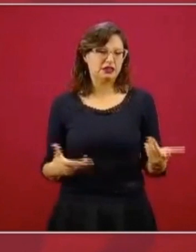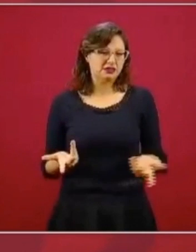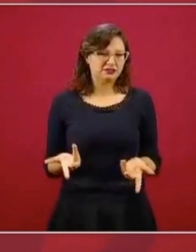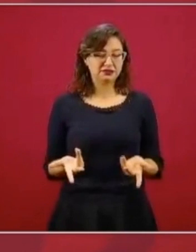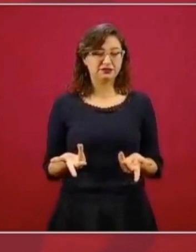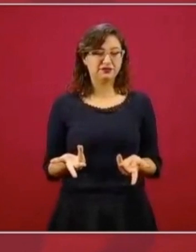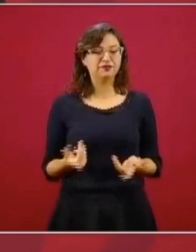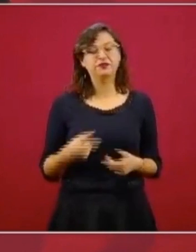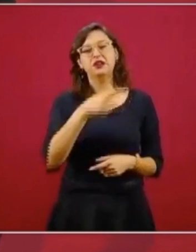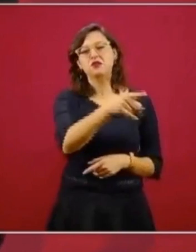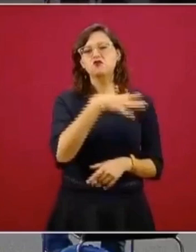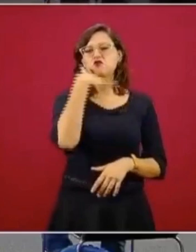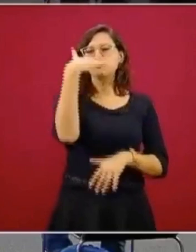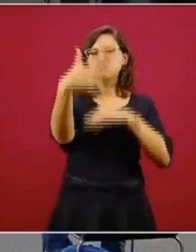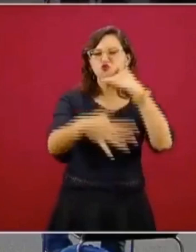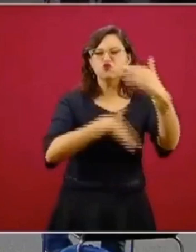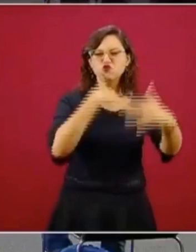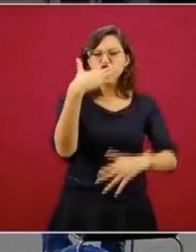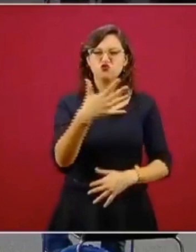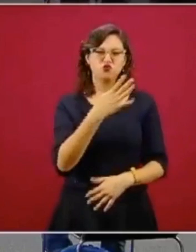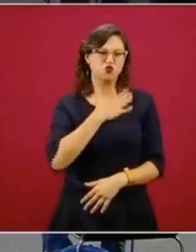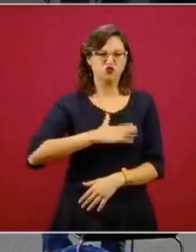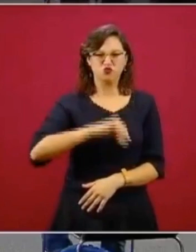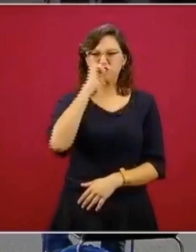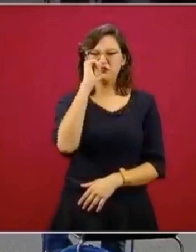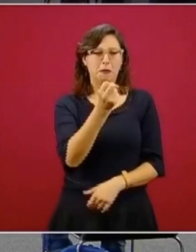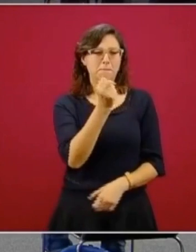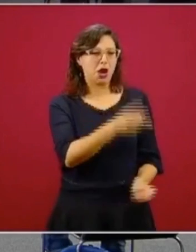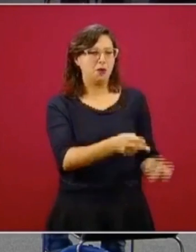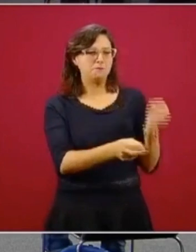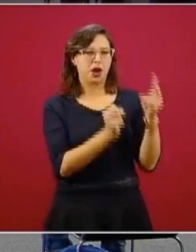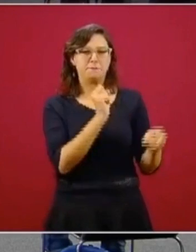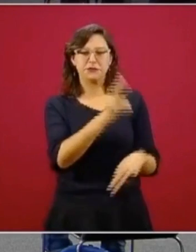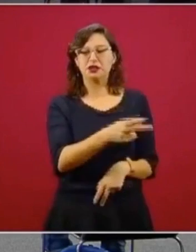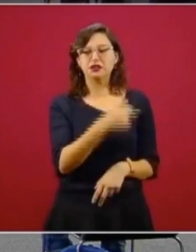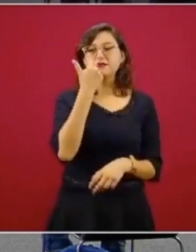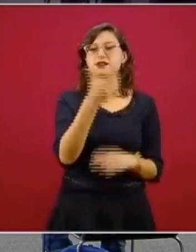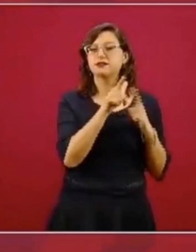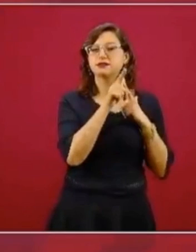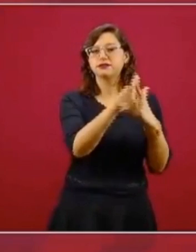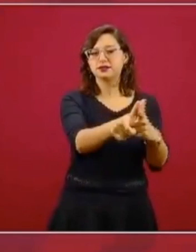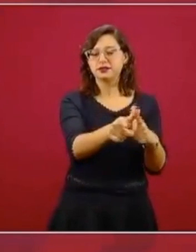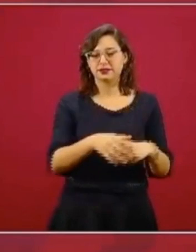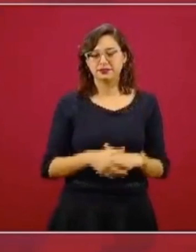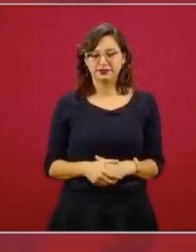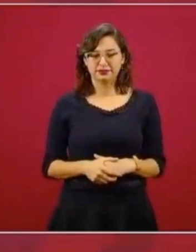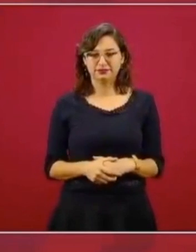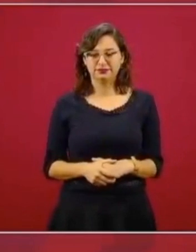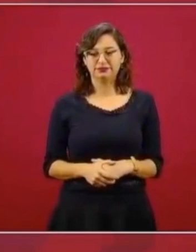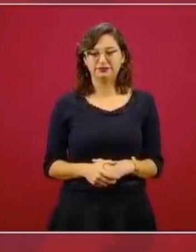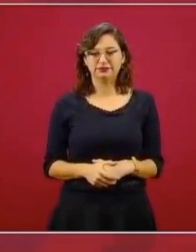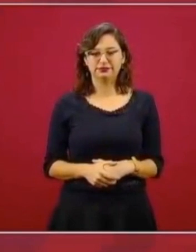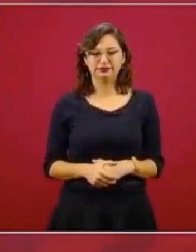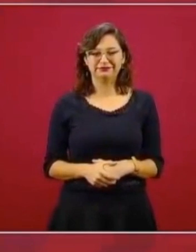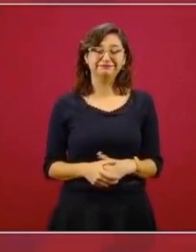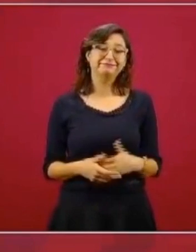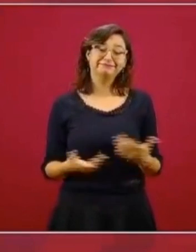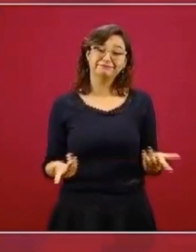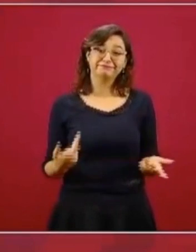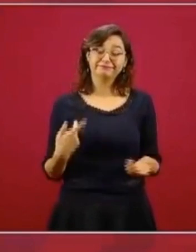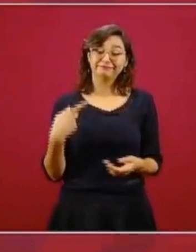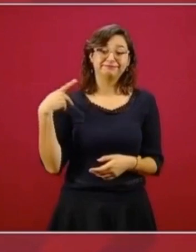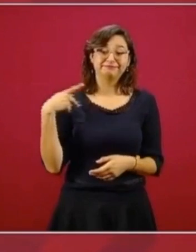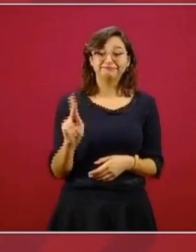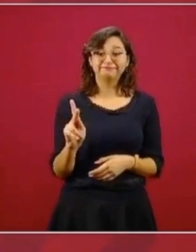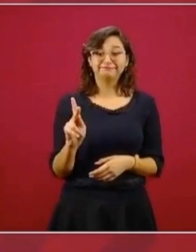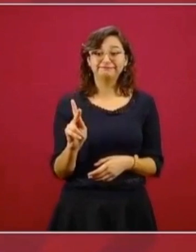de corrupción, de injusticias, de privilegios, pero se debe de entender